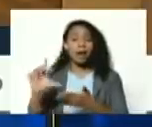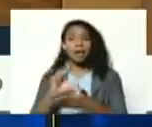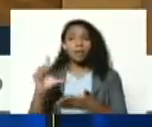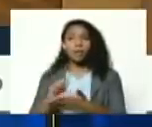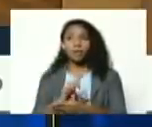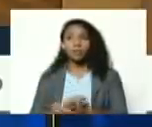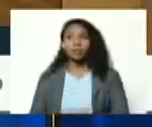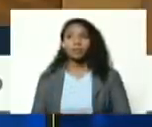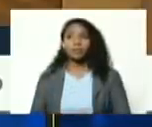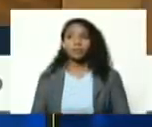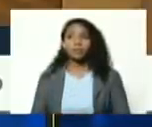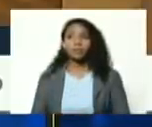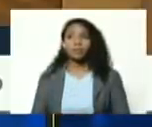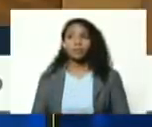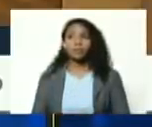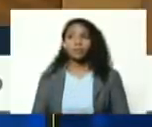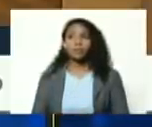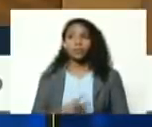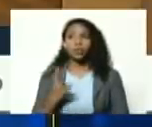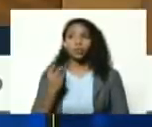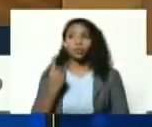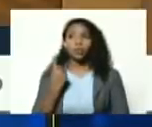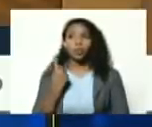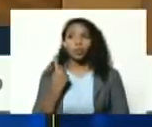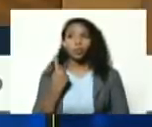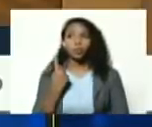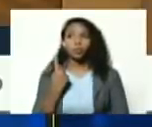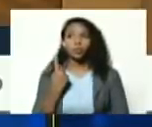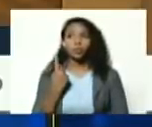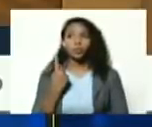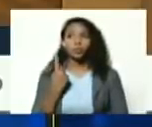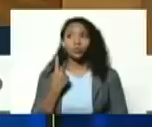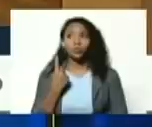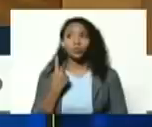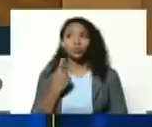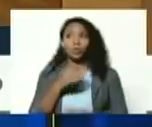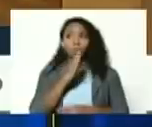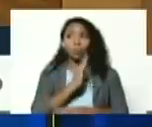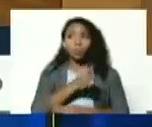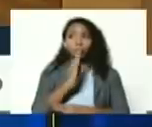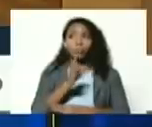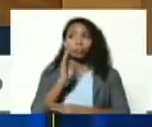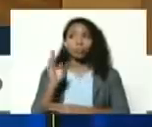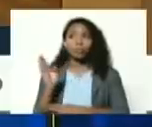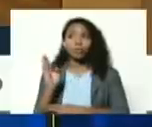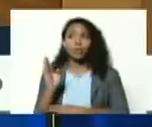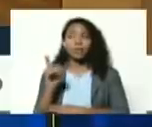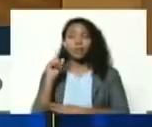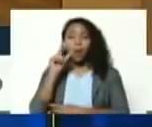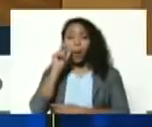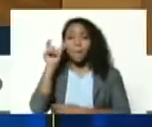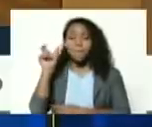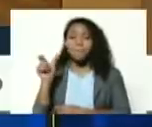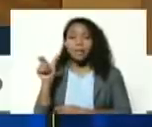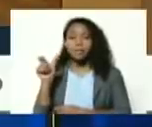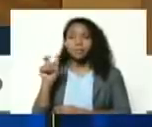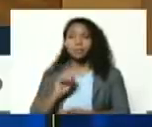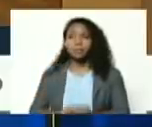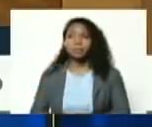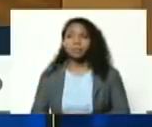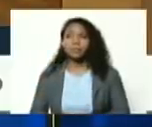número uno bueno vamos a seguirle el orden de Ernesto Benjamín Polhac